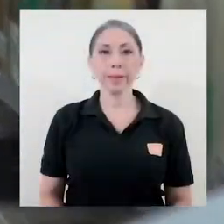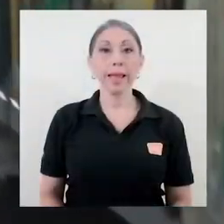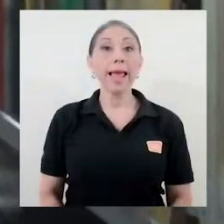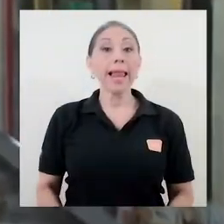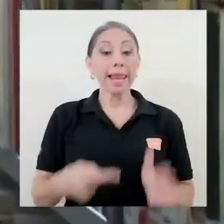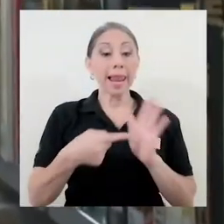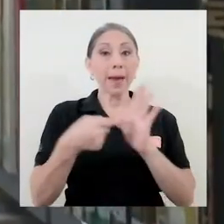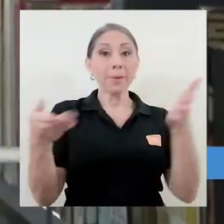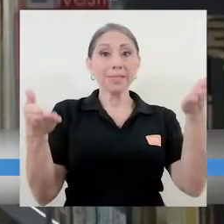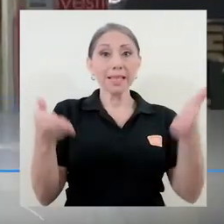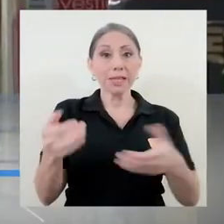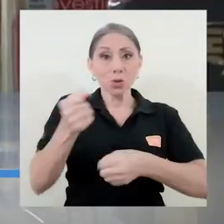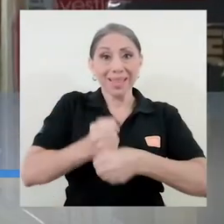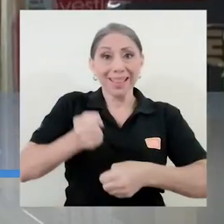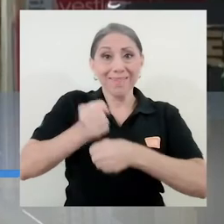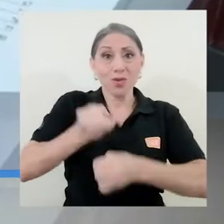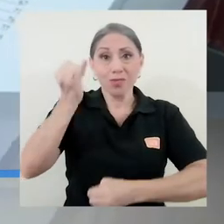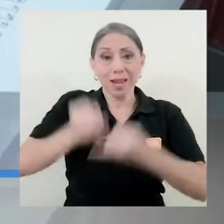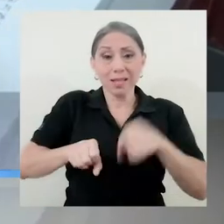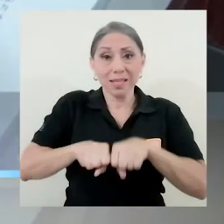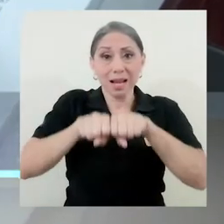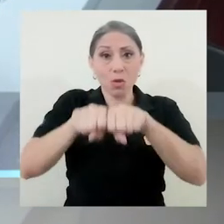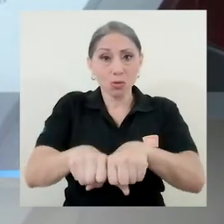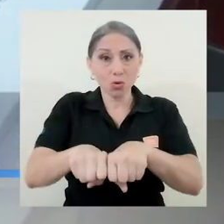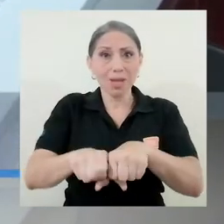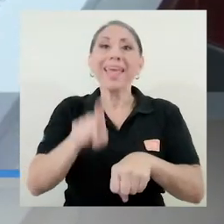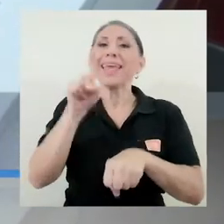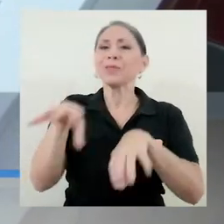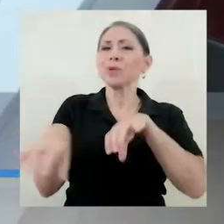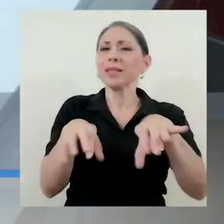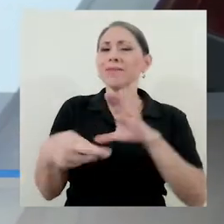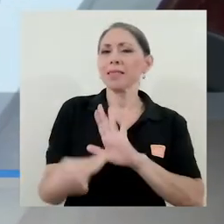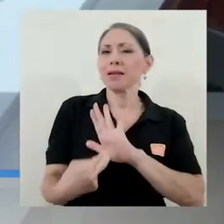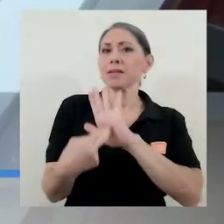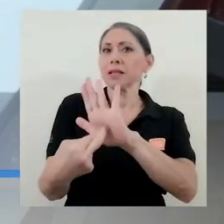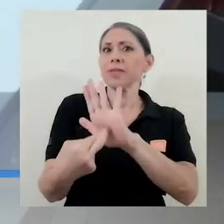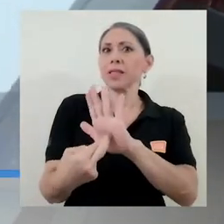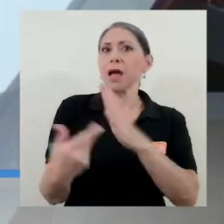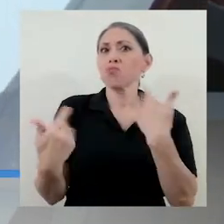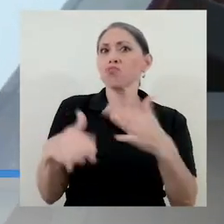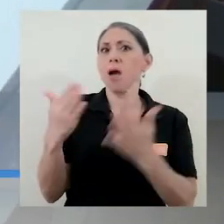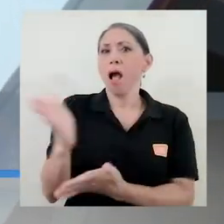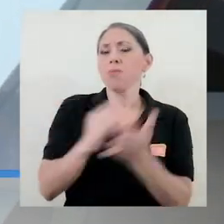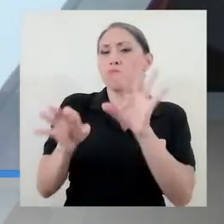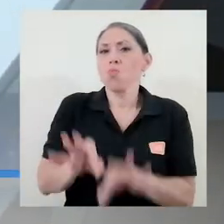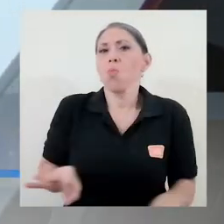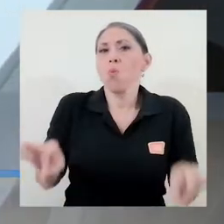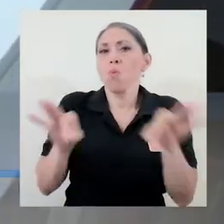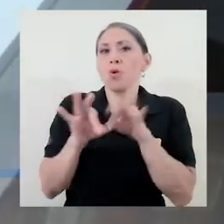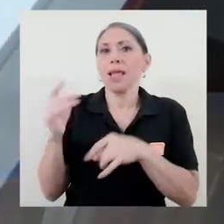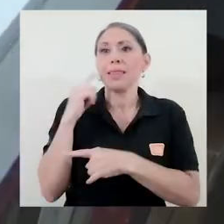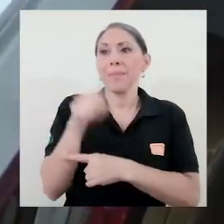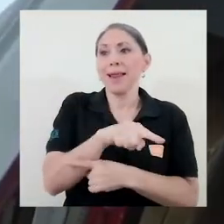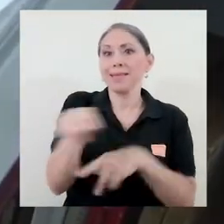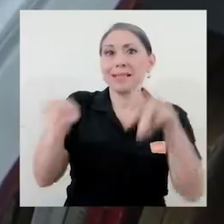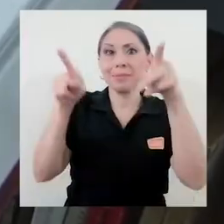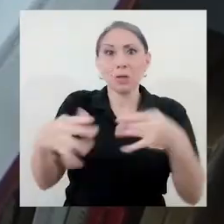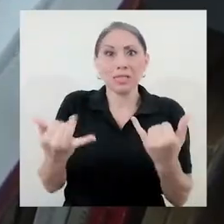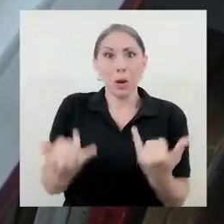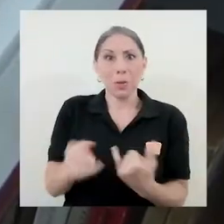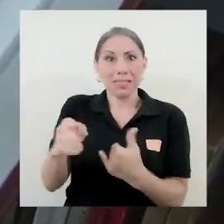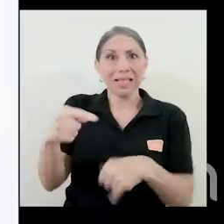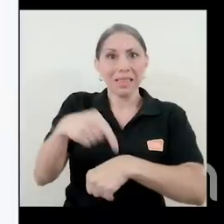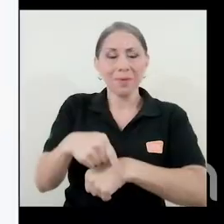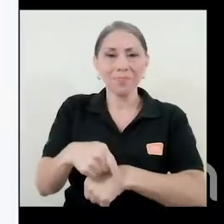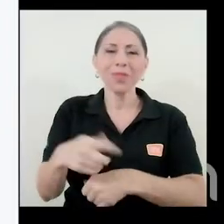La presentación de trabajos finales de graduación es una de esas actividades que representa un paso muy importante para los que se encuentran en esa